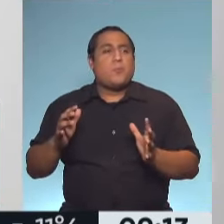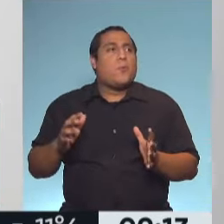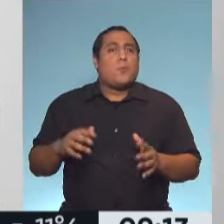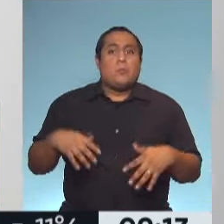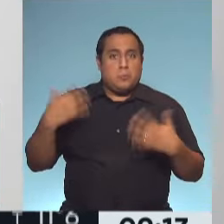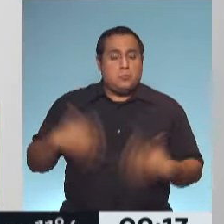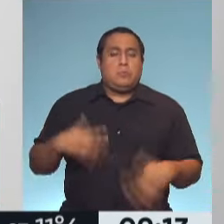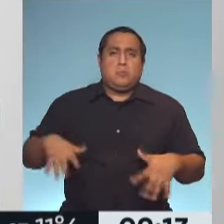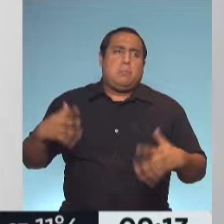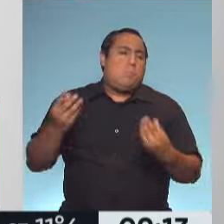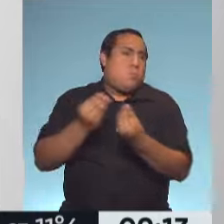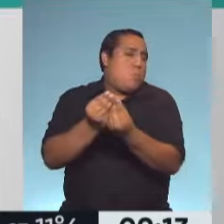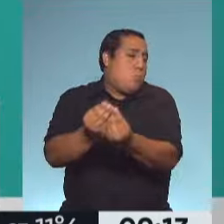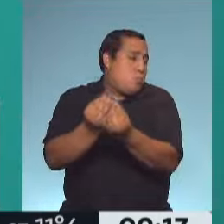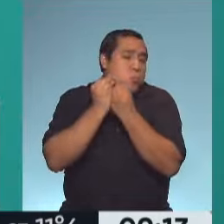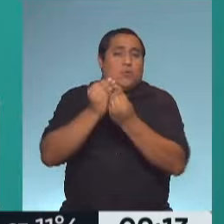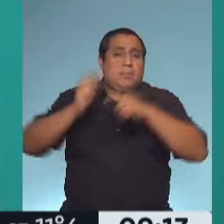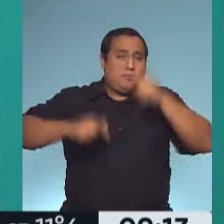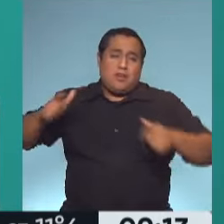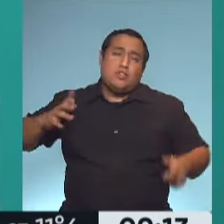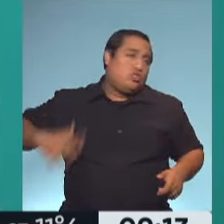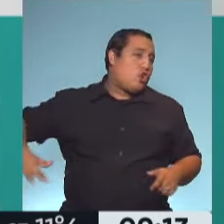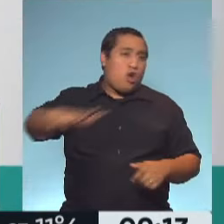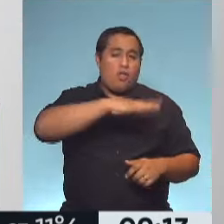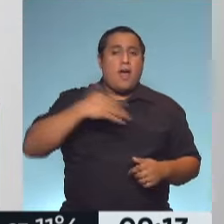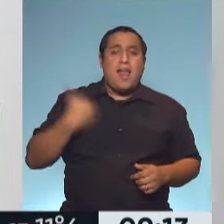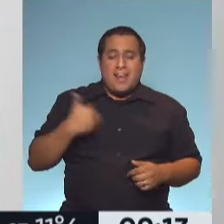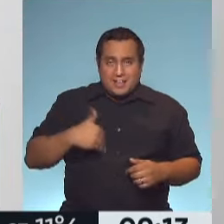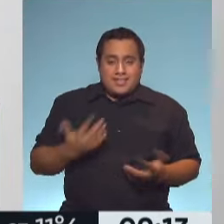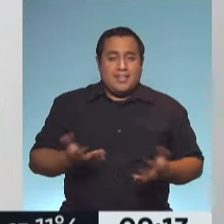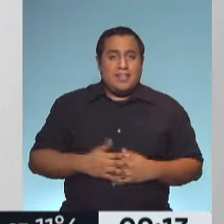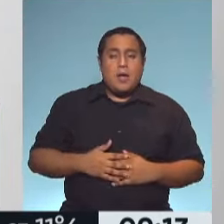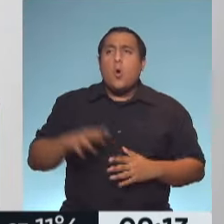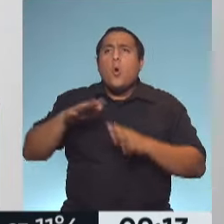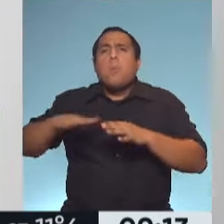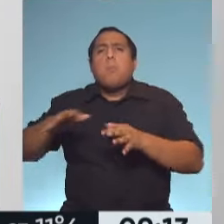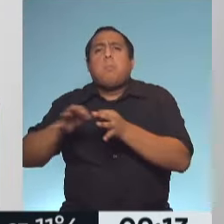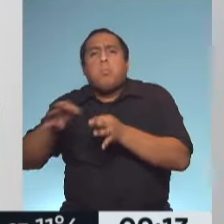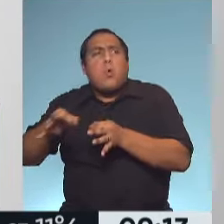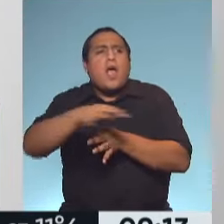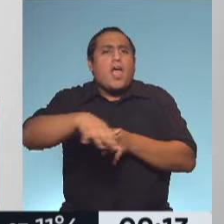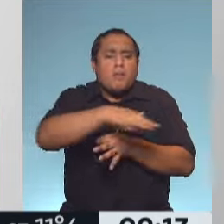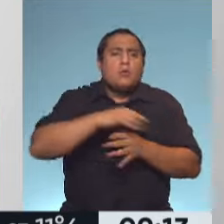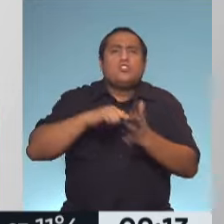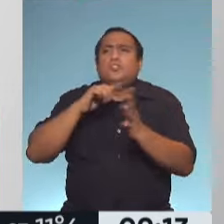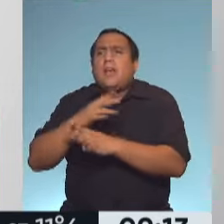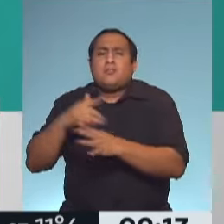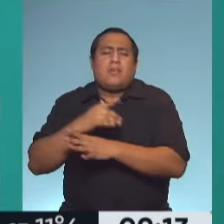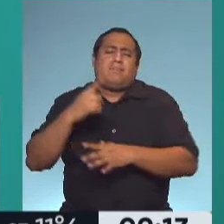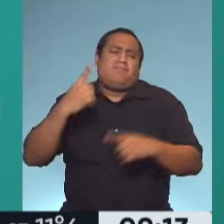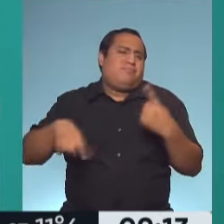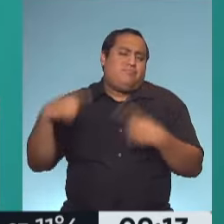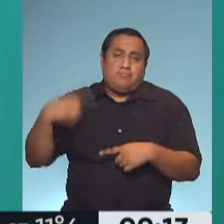Enormes, claro. Sí, enormes. En todo el país, todos los pueblos y ciudades del país, en un contexto además donde tenemos